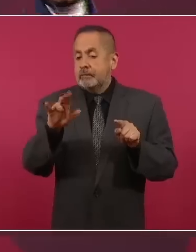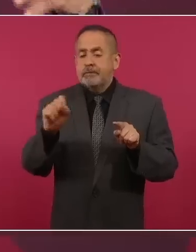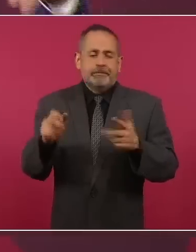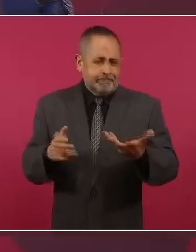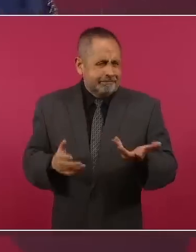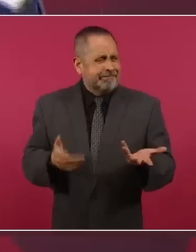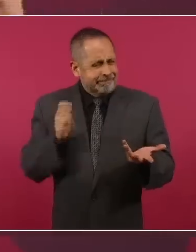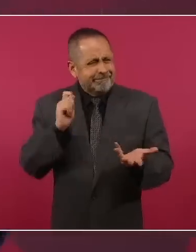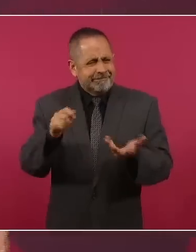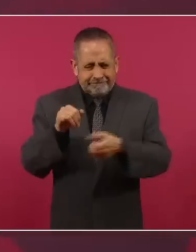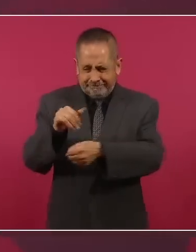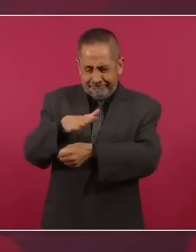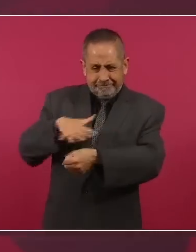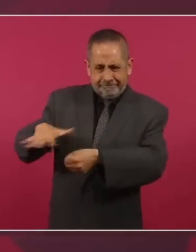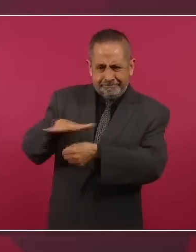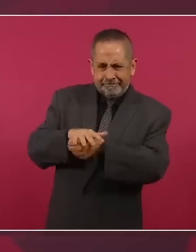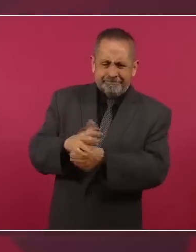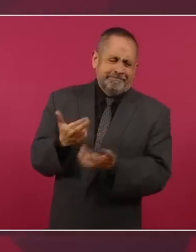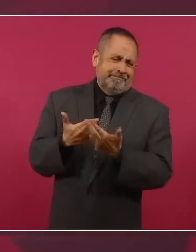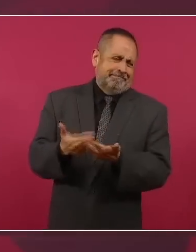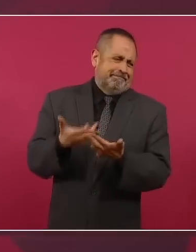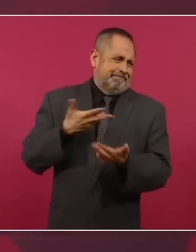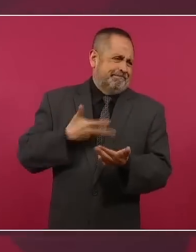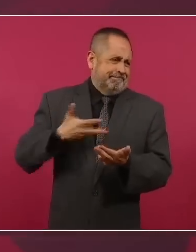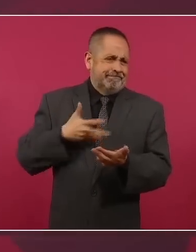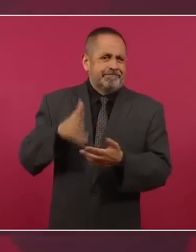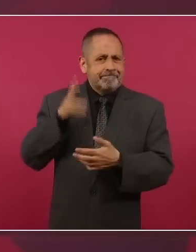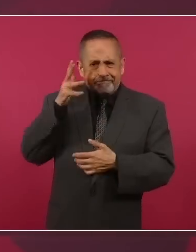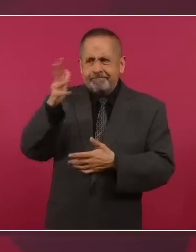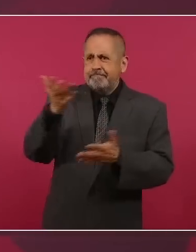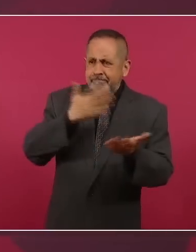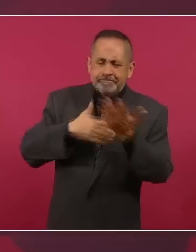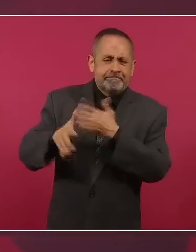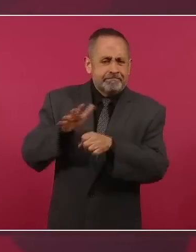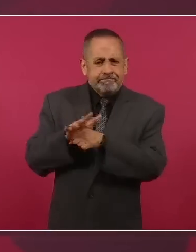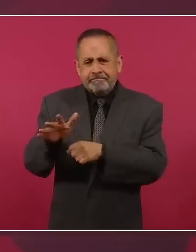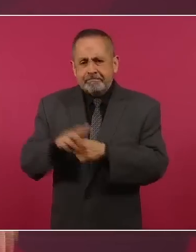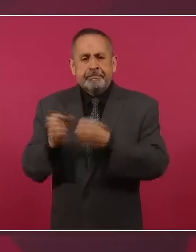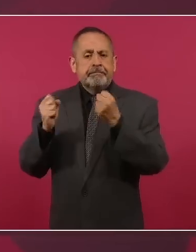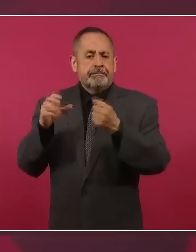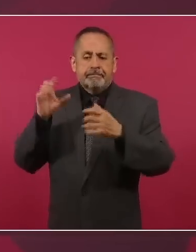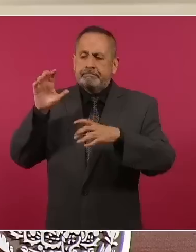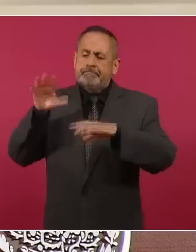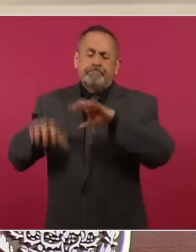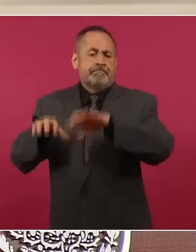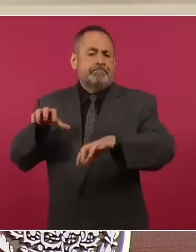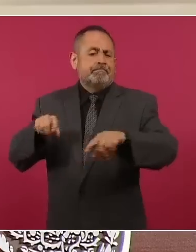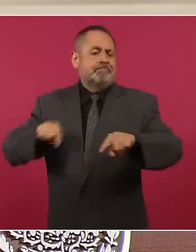tiene muchísimo potencial para el desarrollo de la industria. Además,